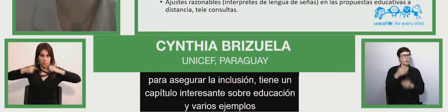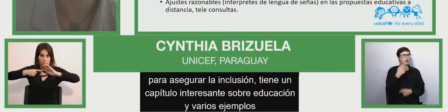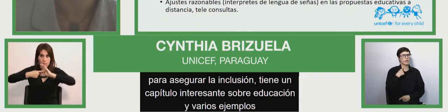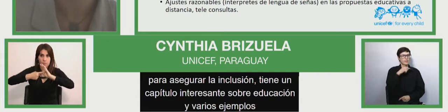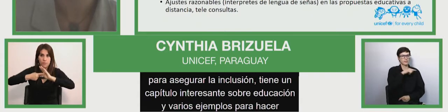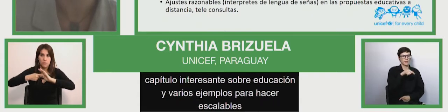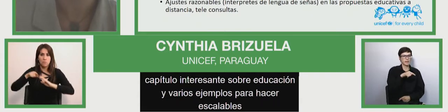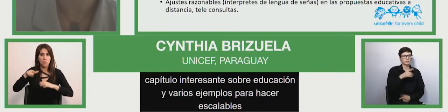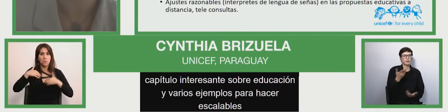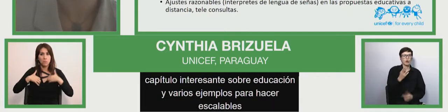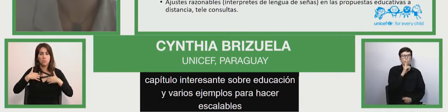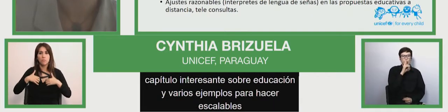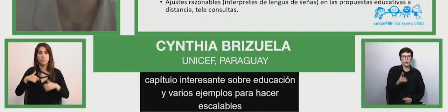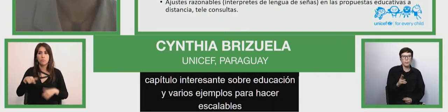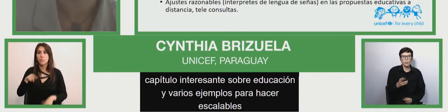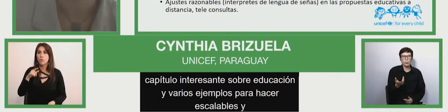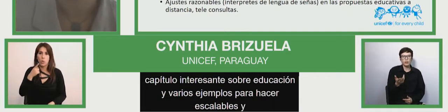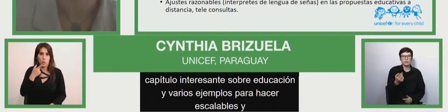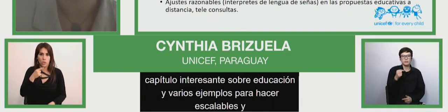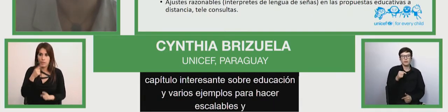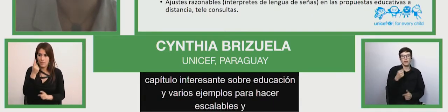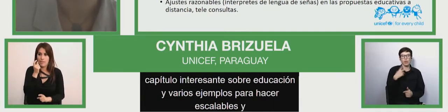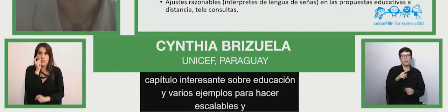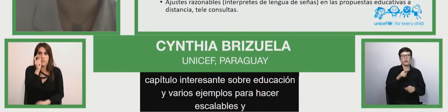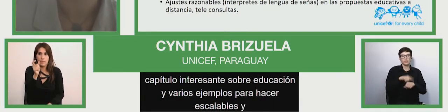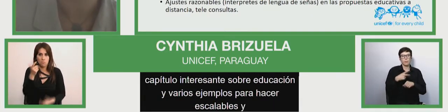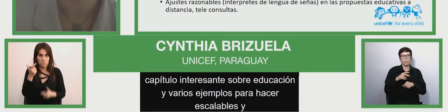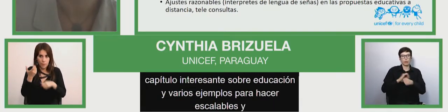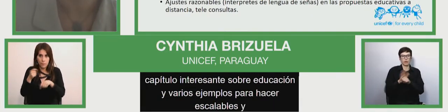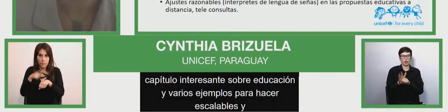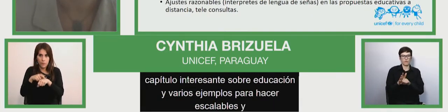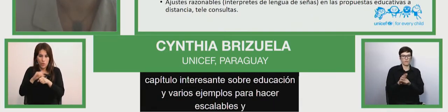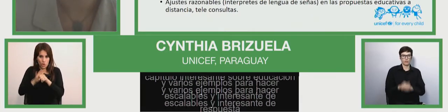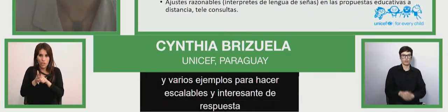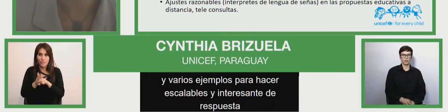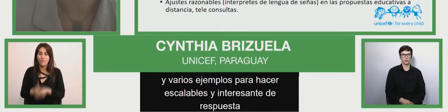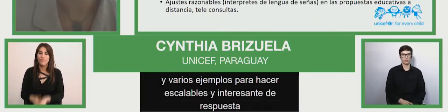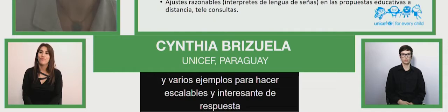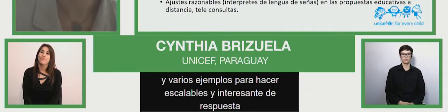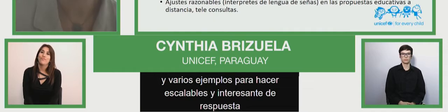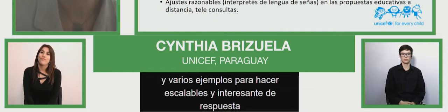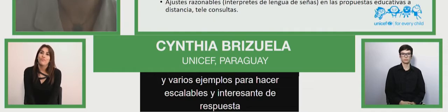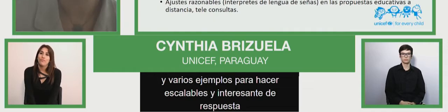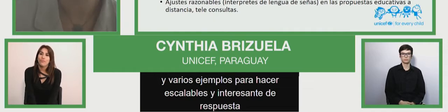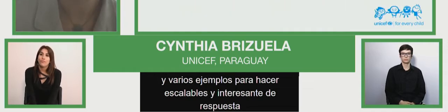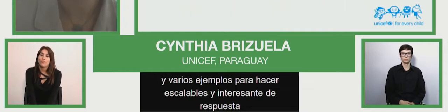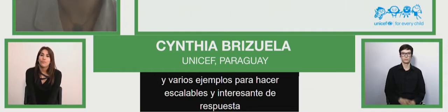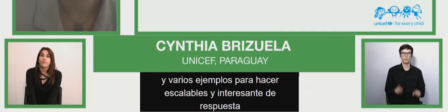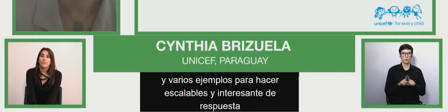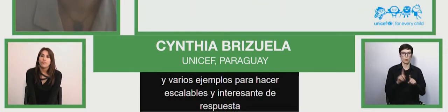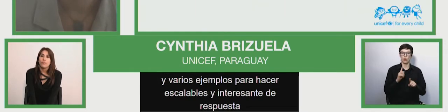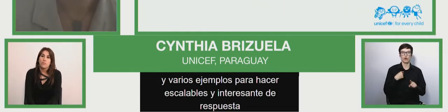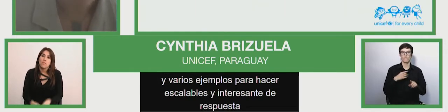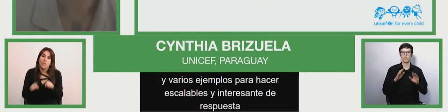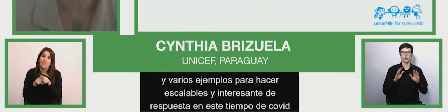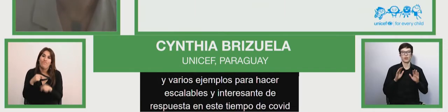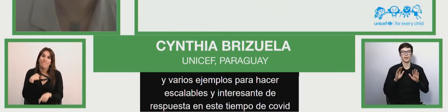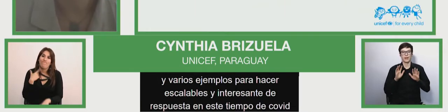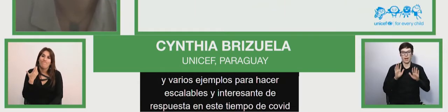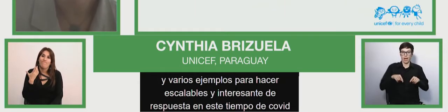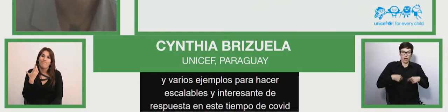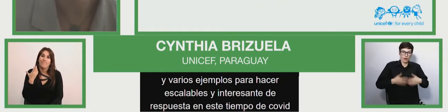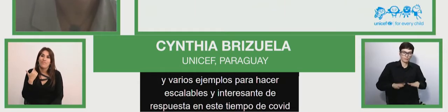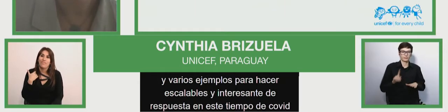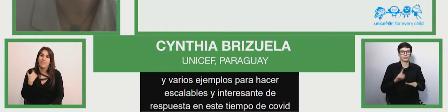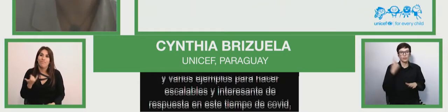en este tiempo de COVID. No me voy a detener ahí, pero quería señalar que esto